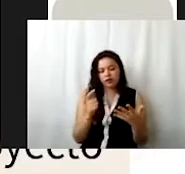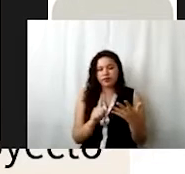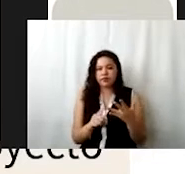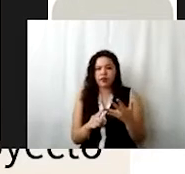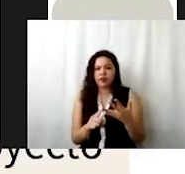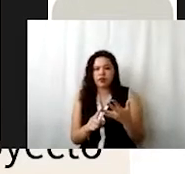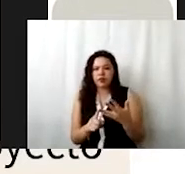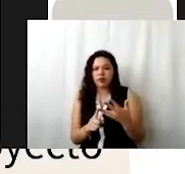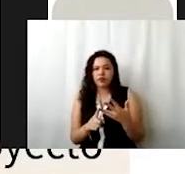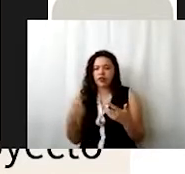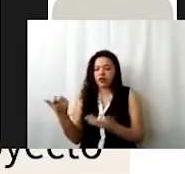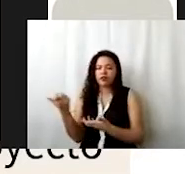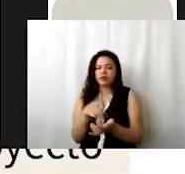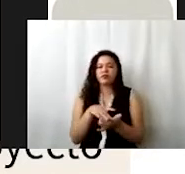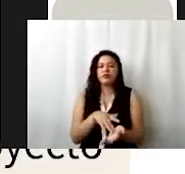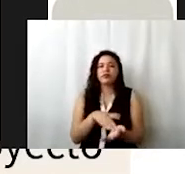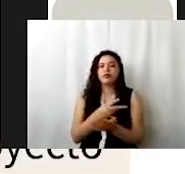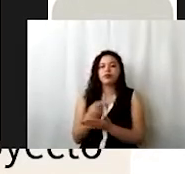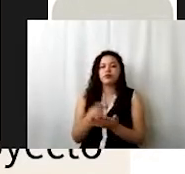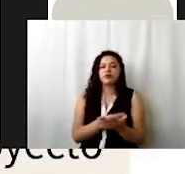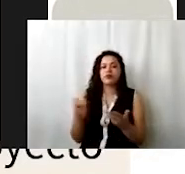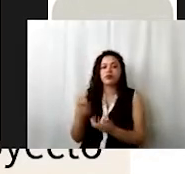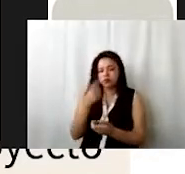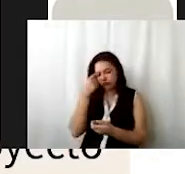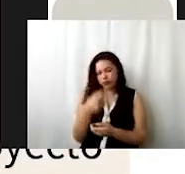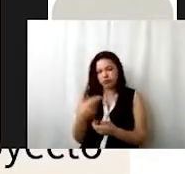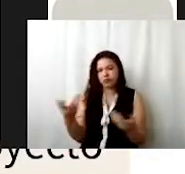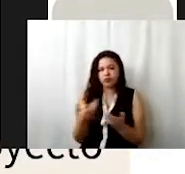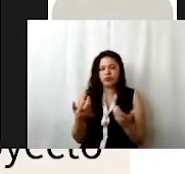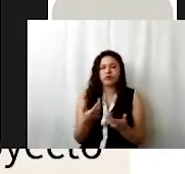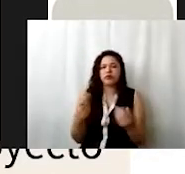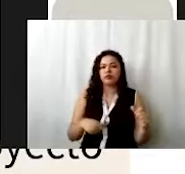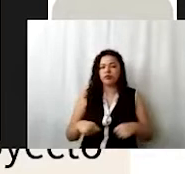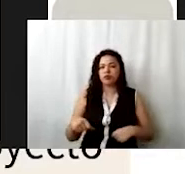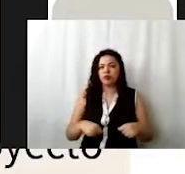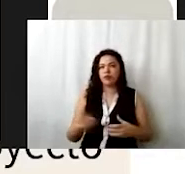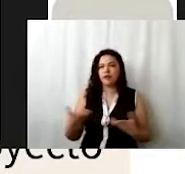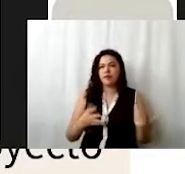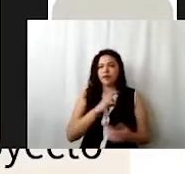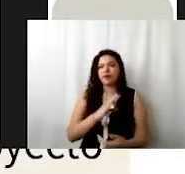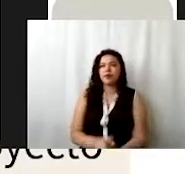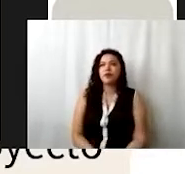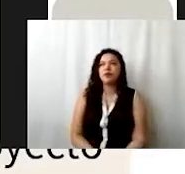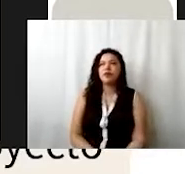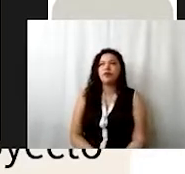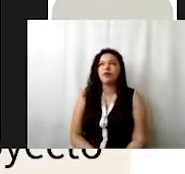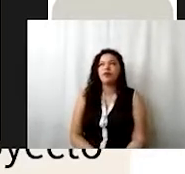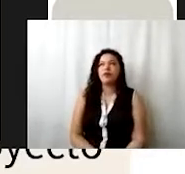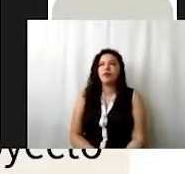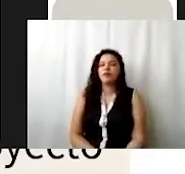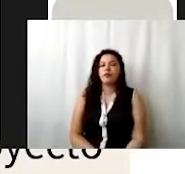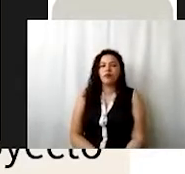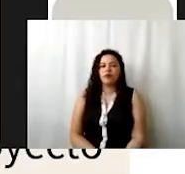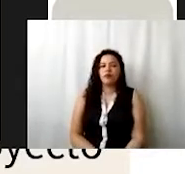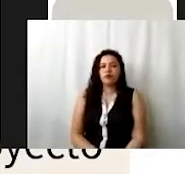sustento financiero, la planeación financiera para llevar a cabo pues estas actividades. Para ello, vamos a partir de lo que compone